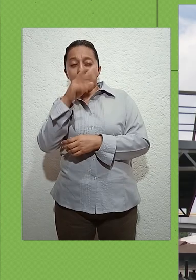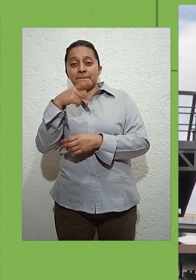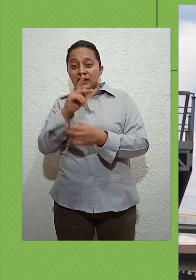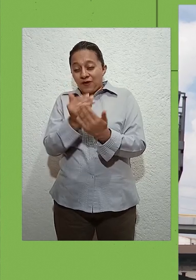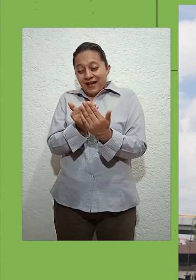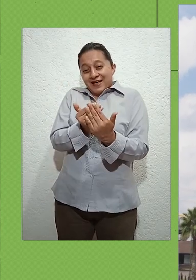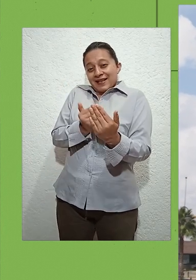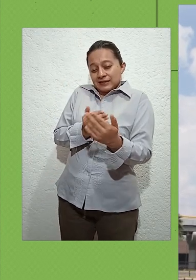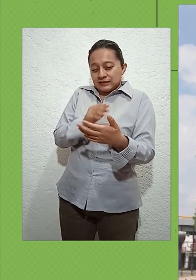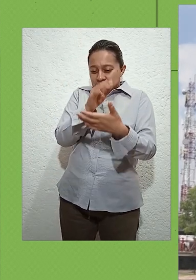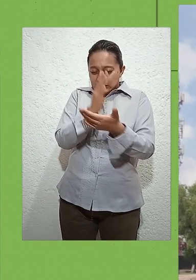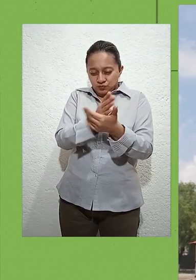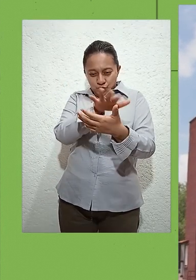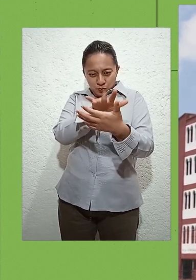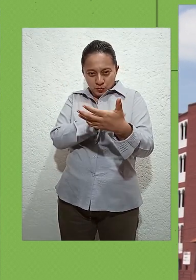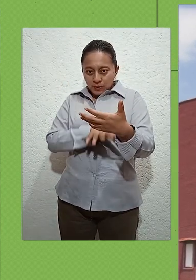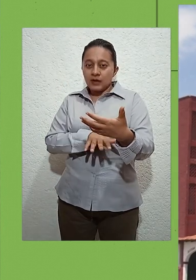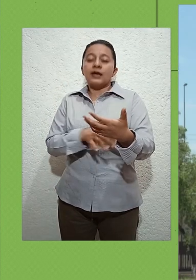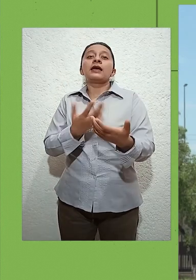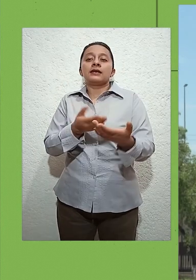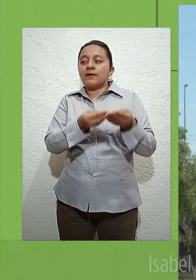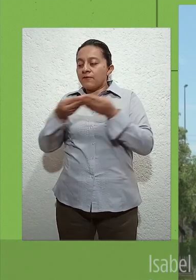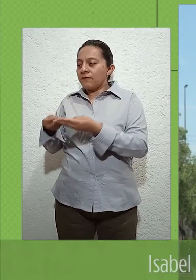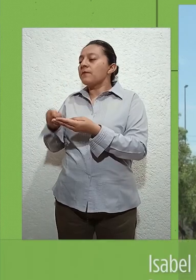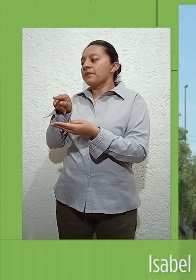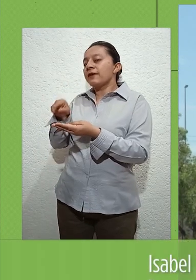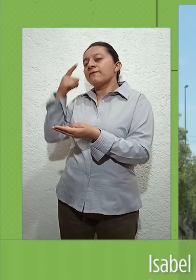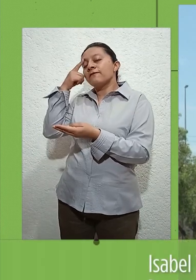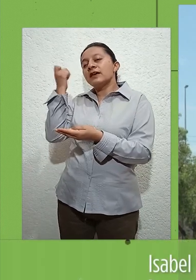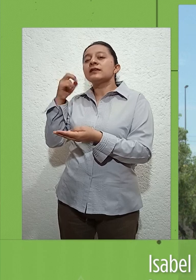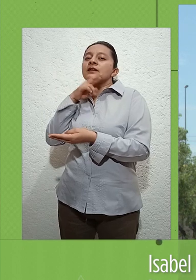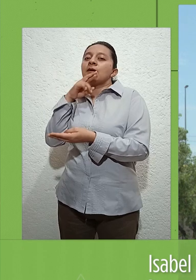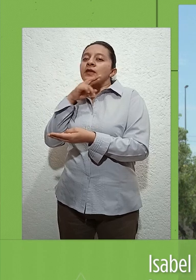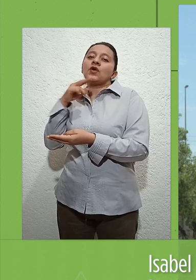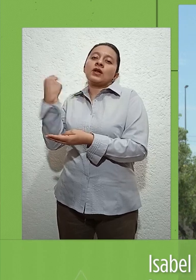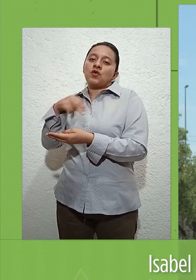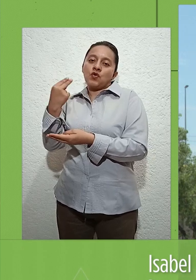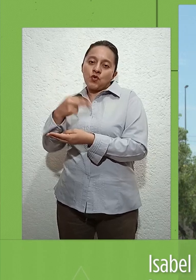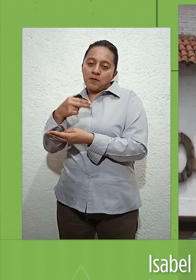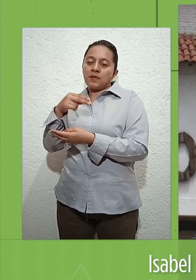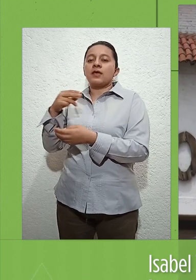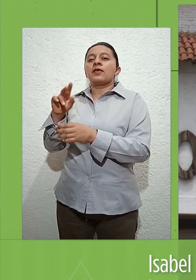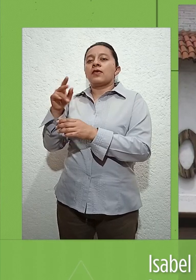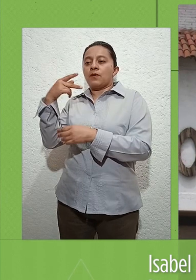y rápido el nombramiento. Imágenes de Manuel Tobar, Isabel Tierrafría, Noticias RTQ.